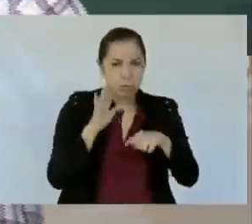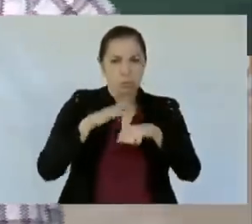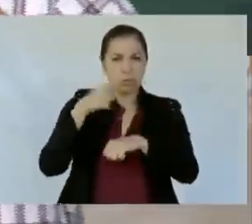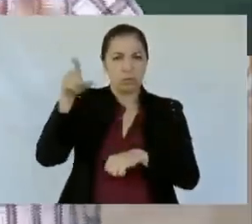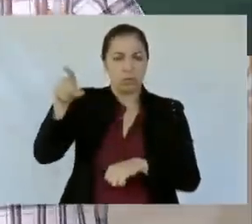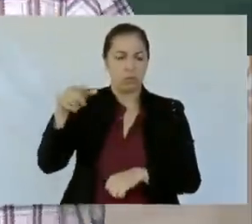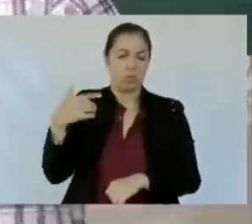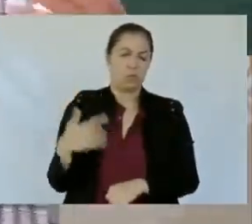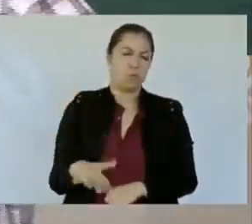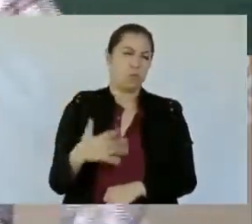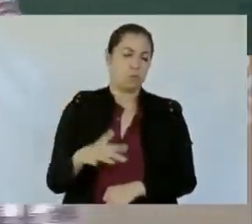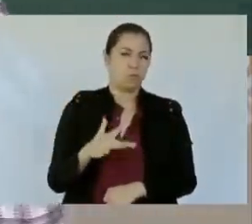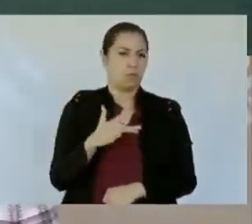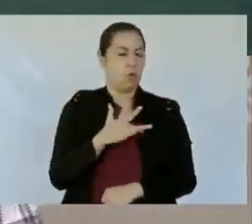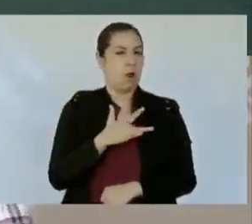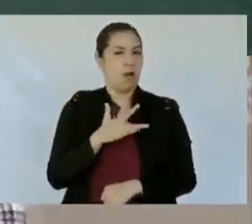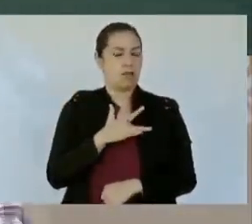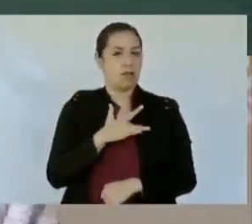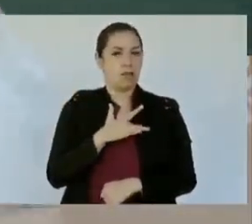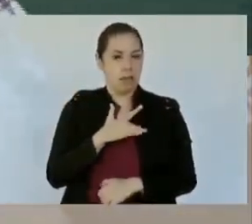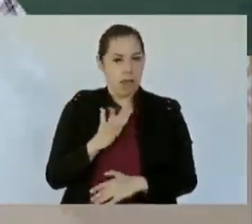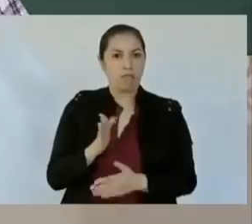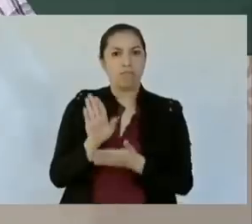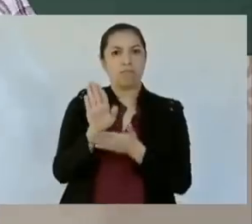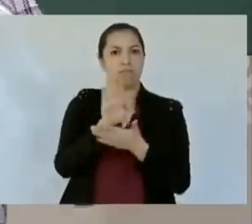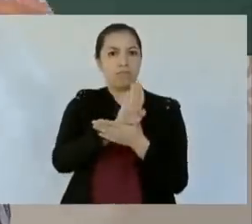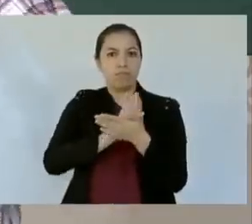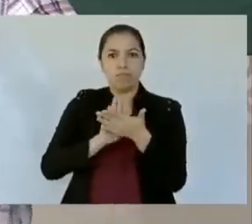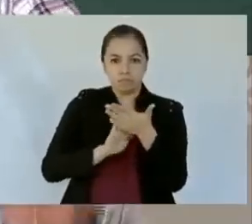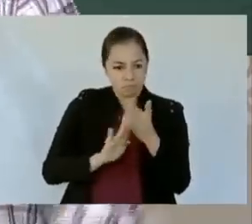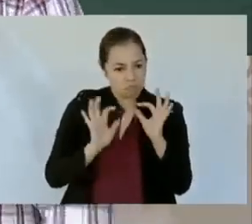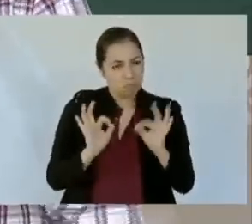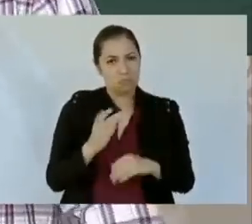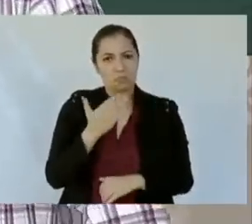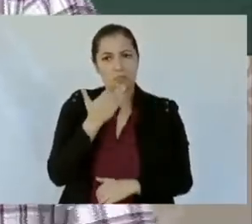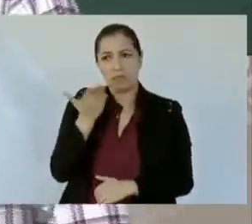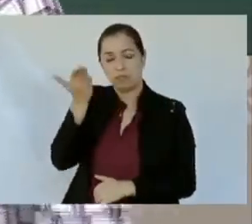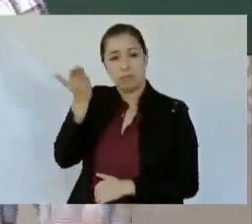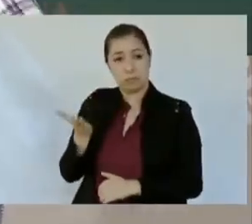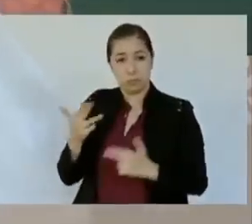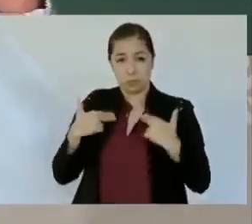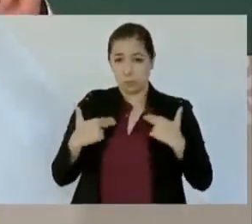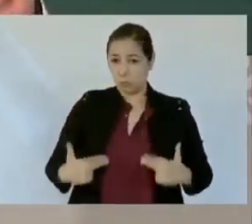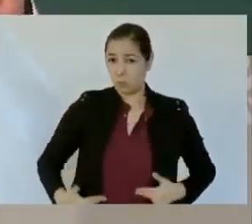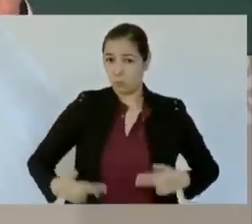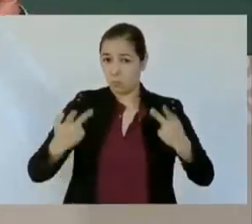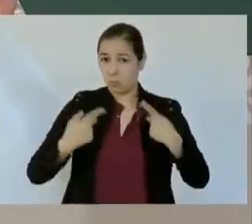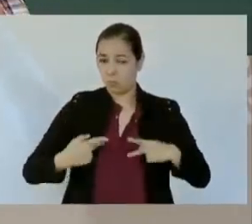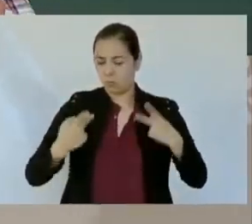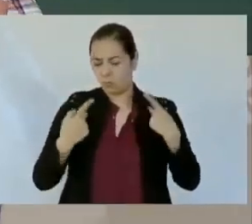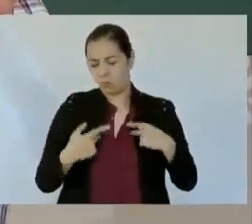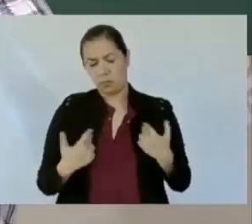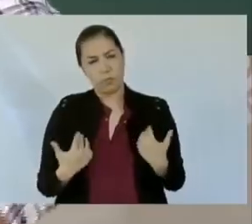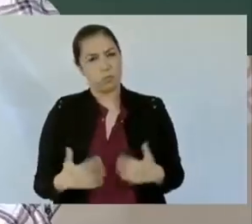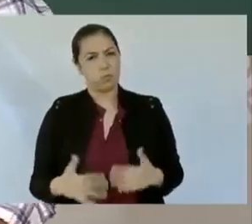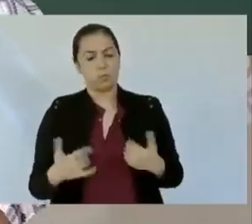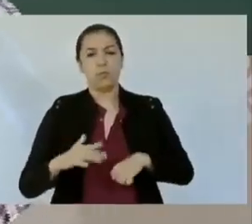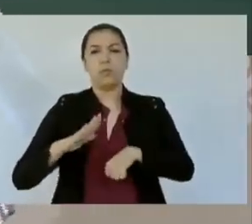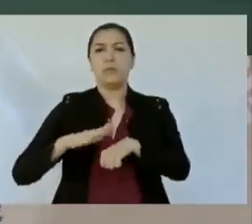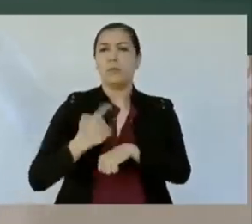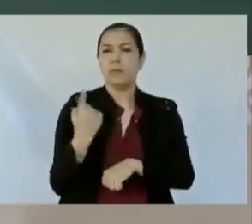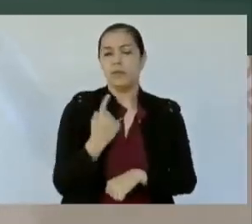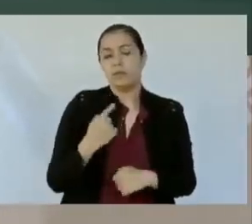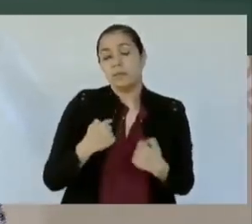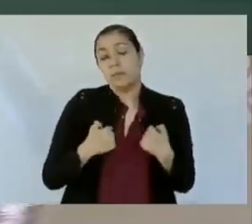corazón muy sencillo. Realmente es un gran ser humano, porque aquí